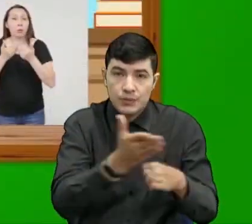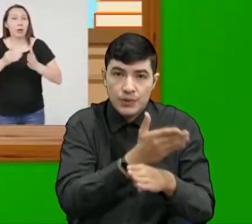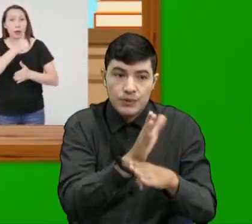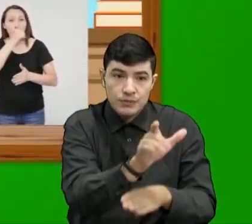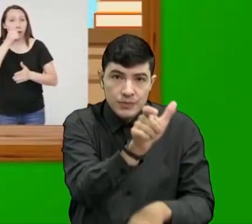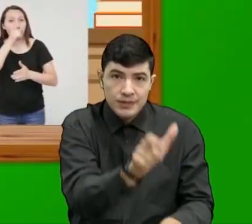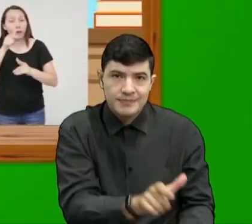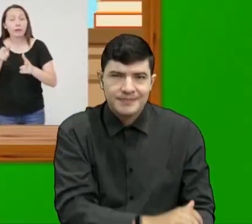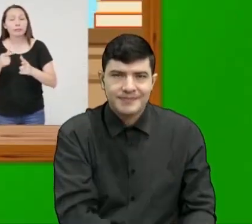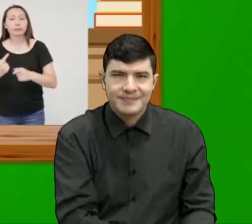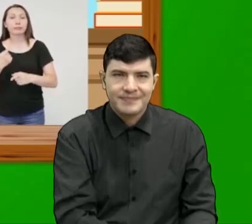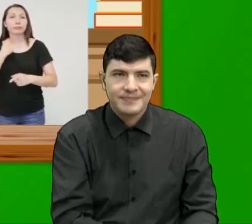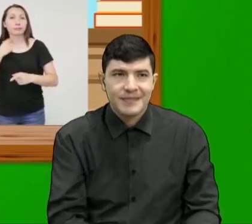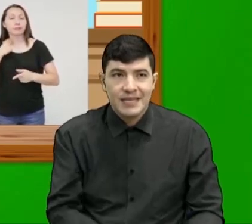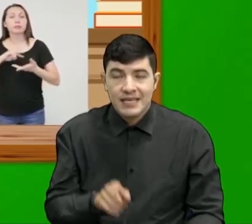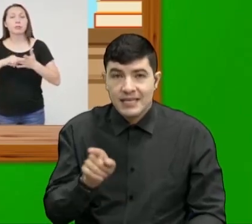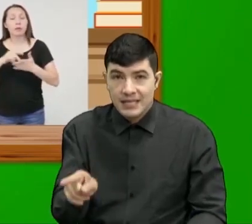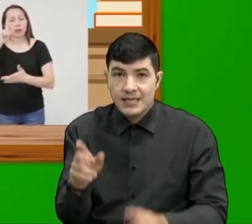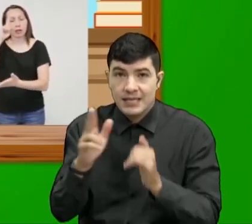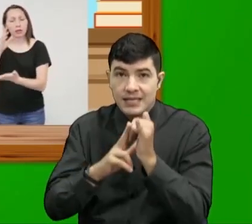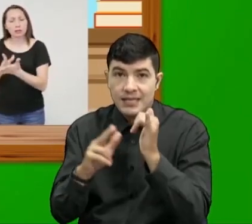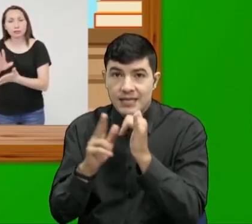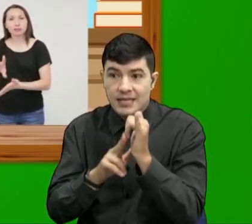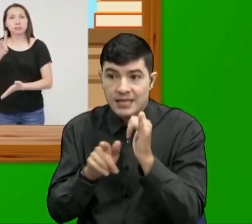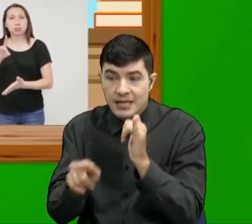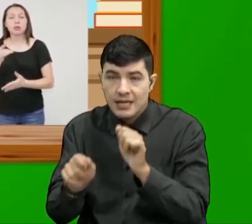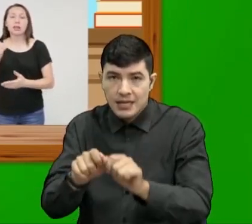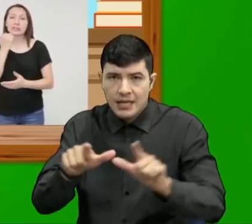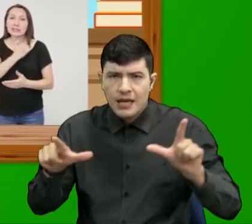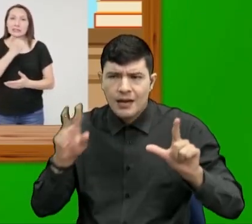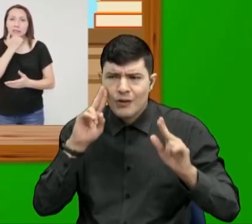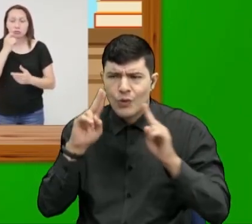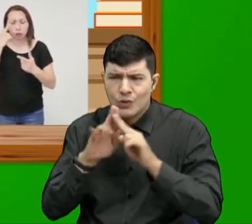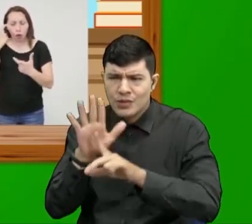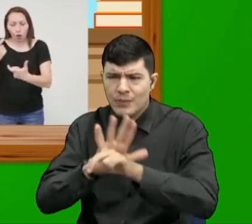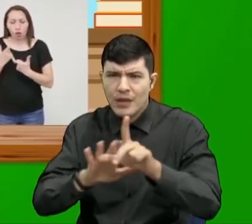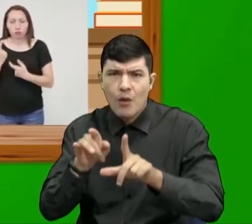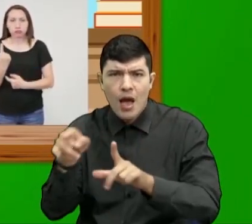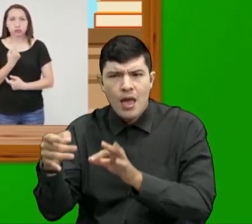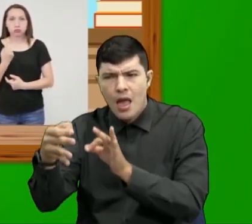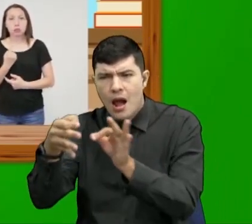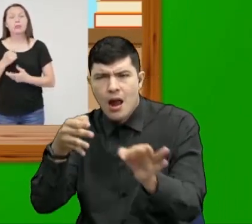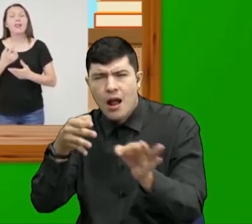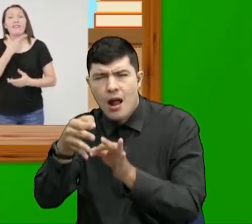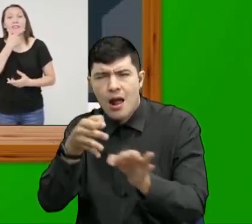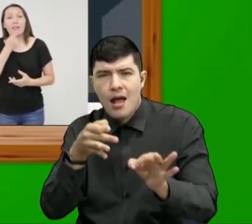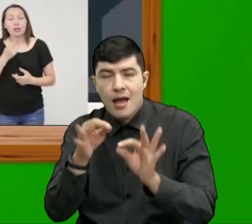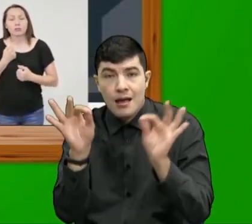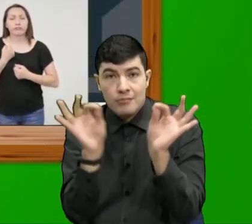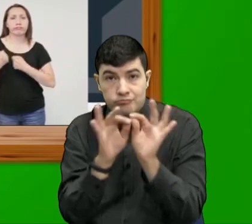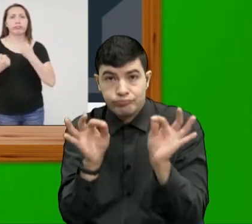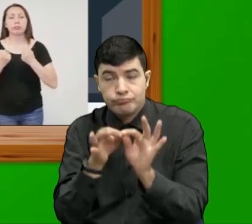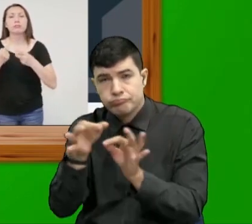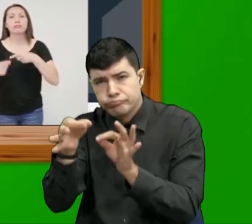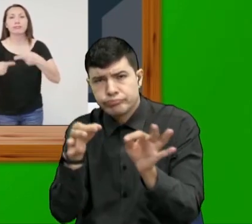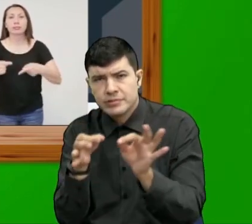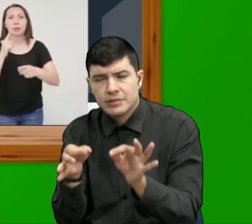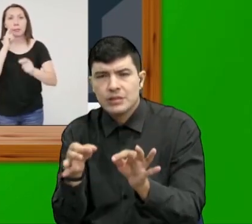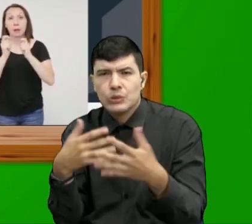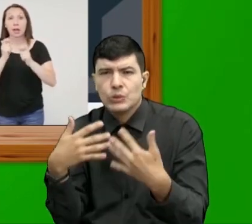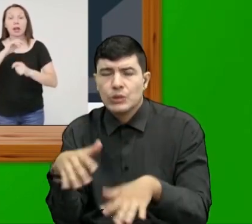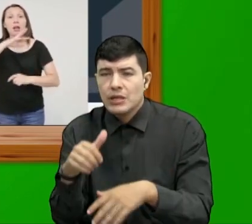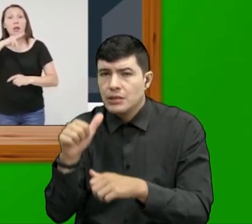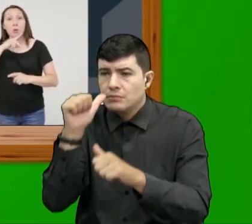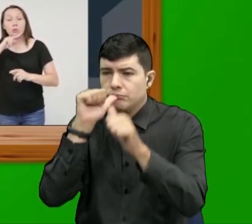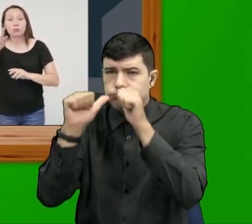En el canal Zendagop podrás ver este video en el que te explican de una forma muy sencilla los efectos del